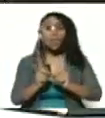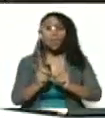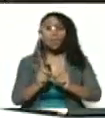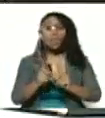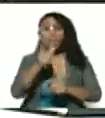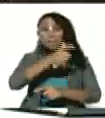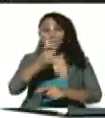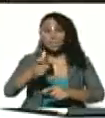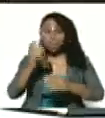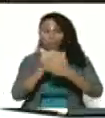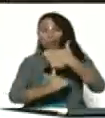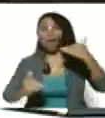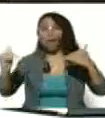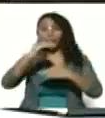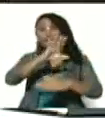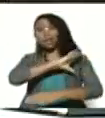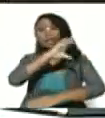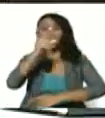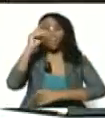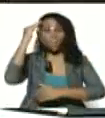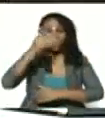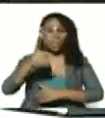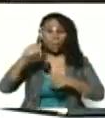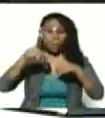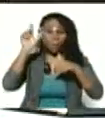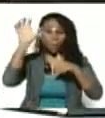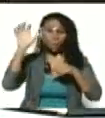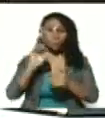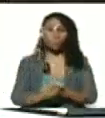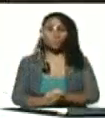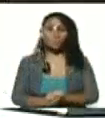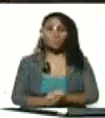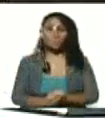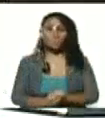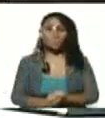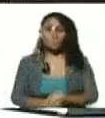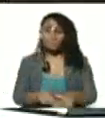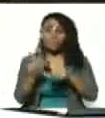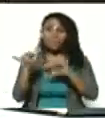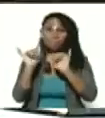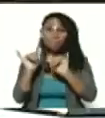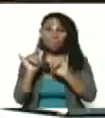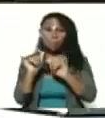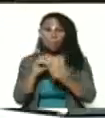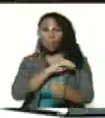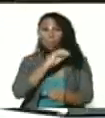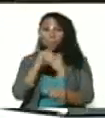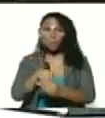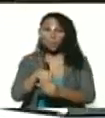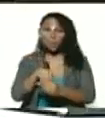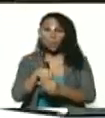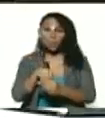miembros de la alta dirección política y militar del país y ahí mismo los marines.